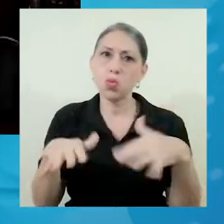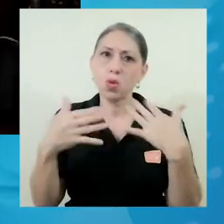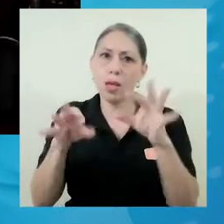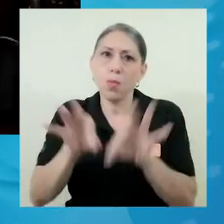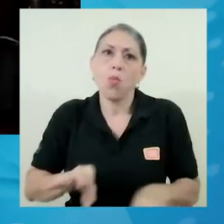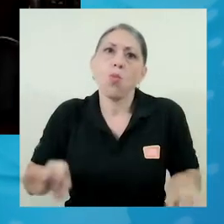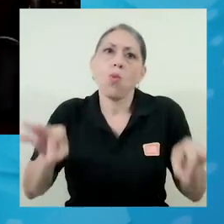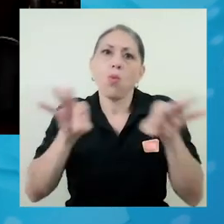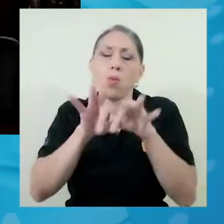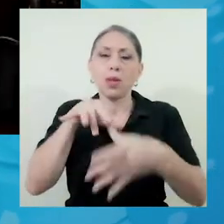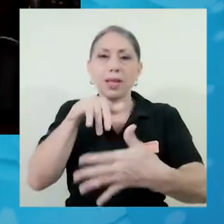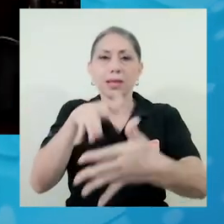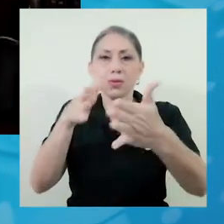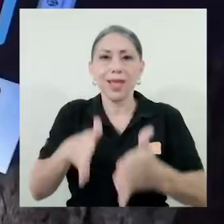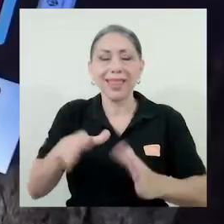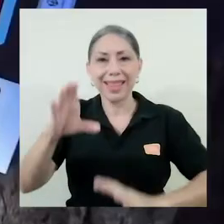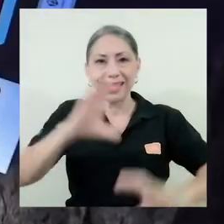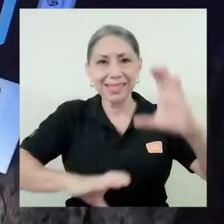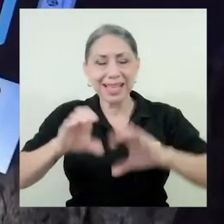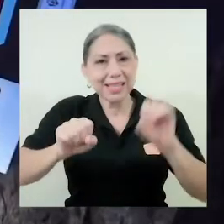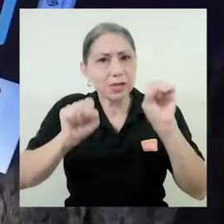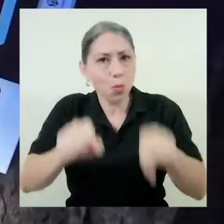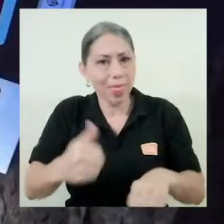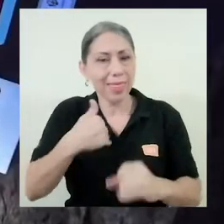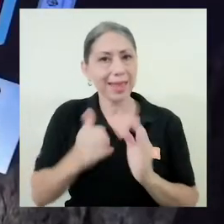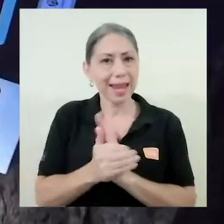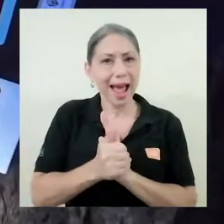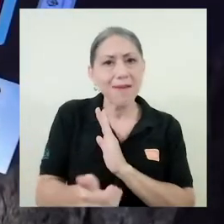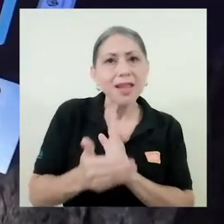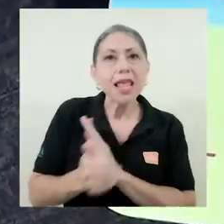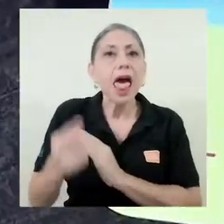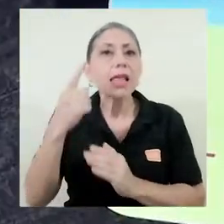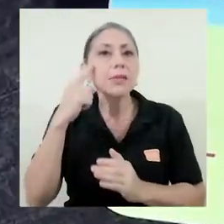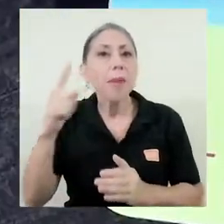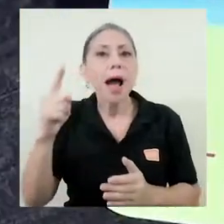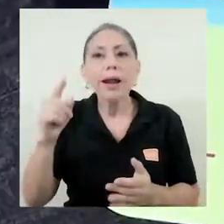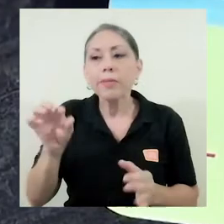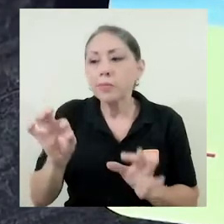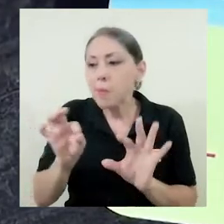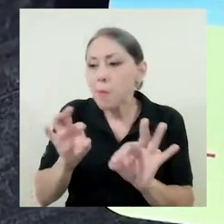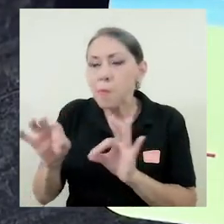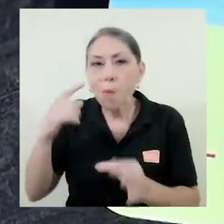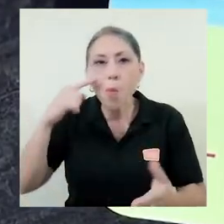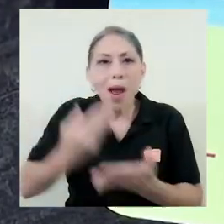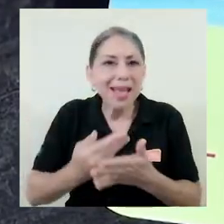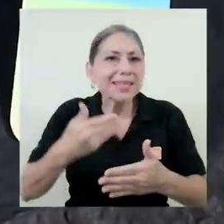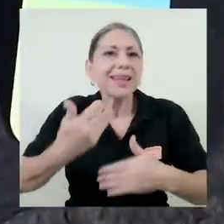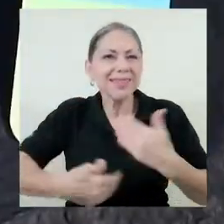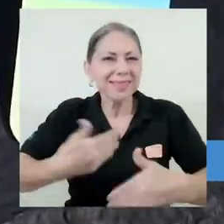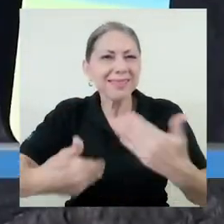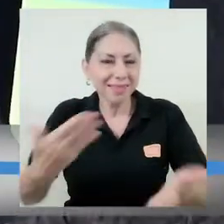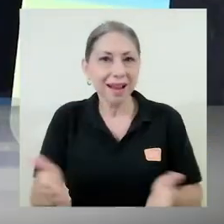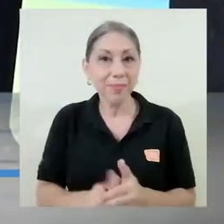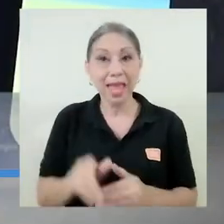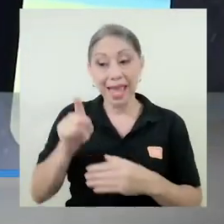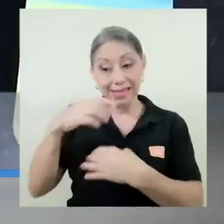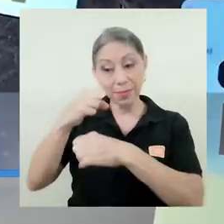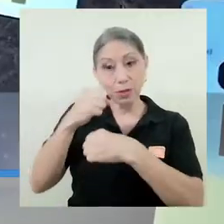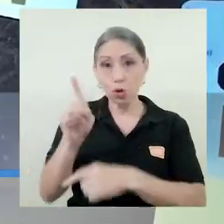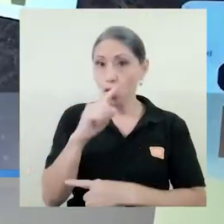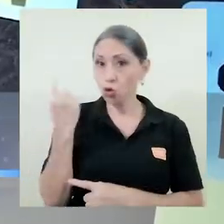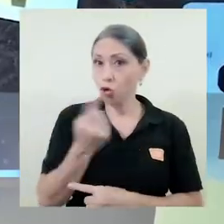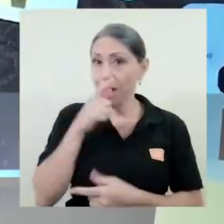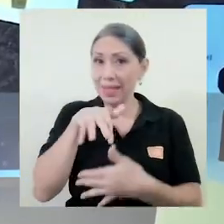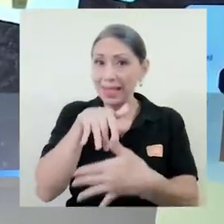estudiante de ciencias tener esas habilidades de tomar muestras. El microscopio permite el